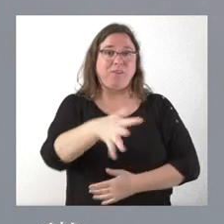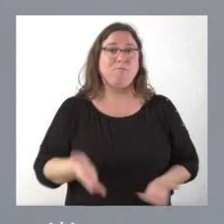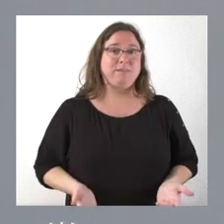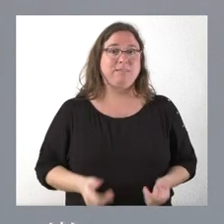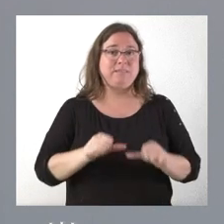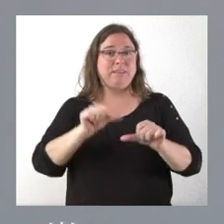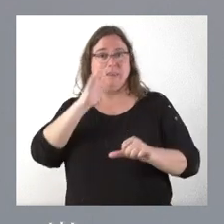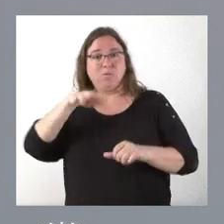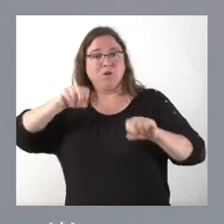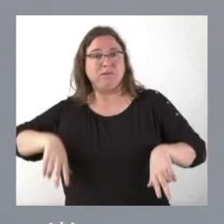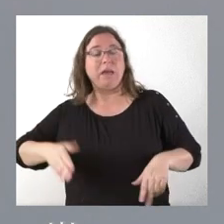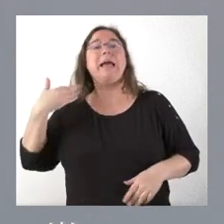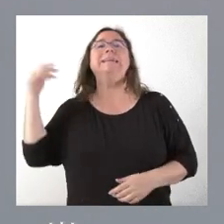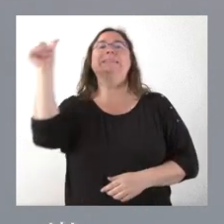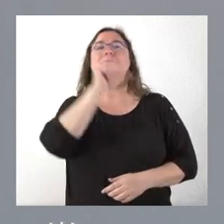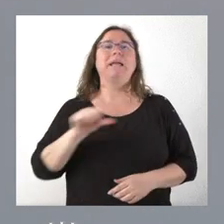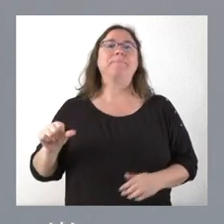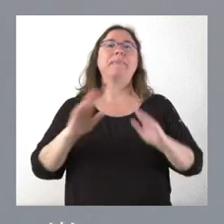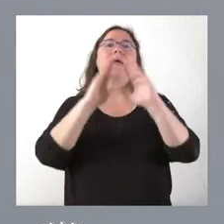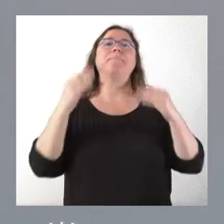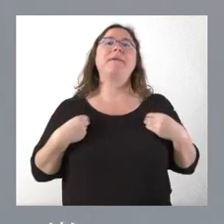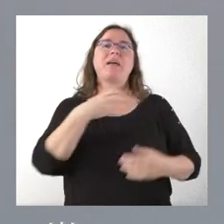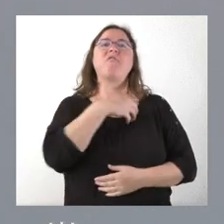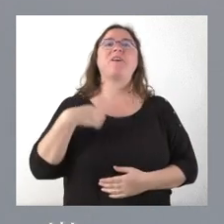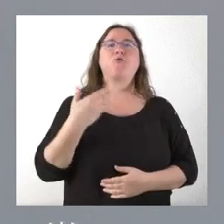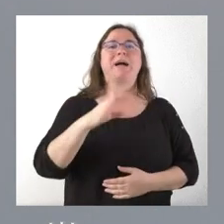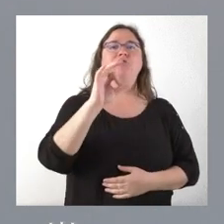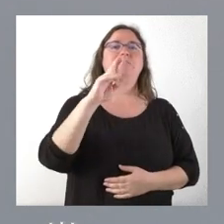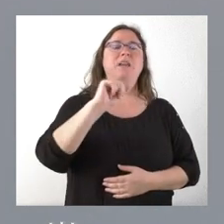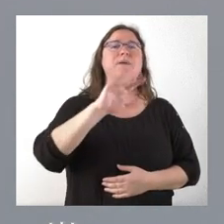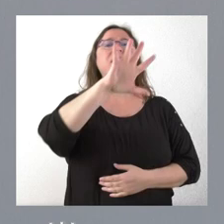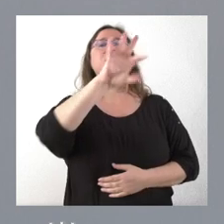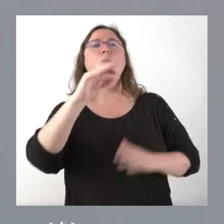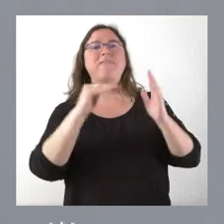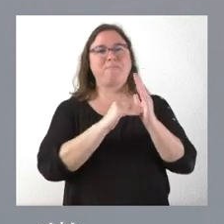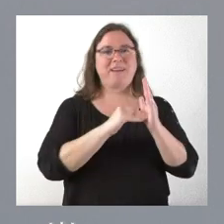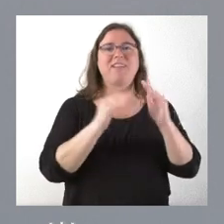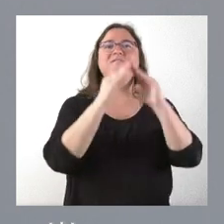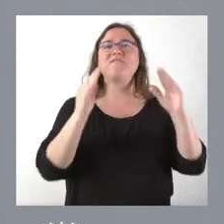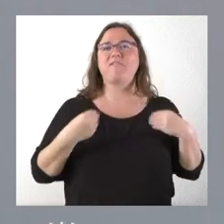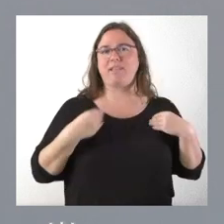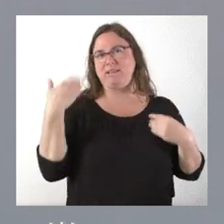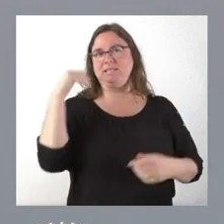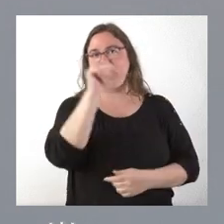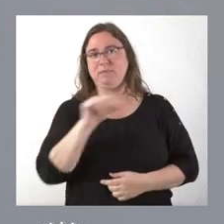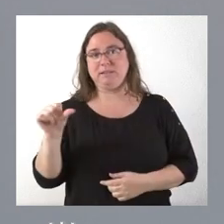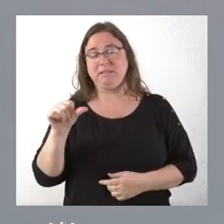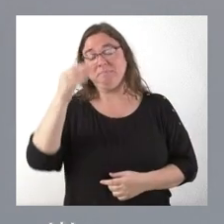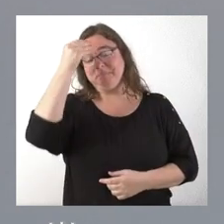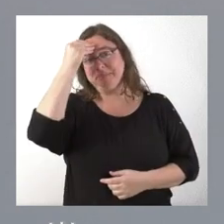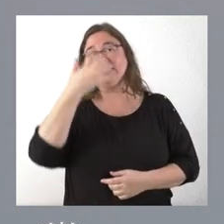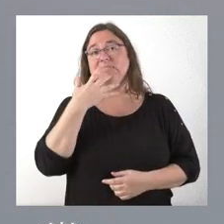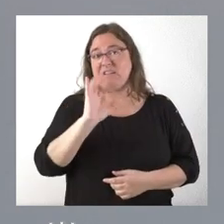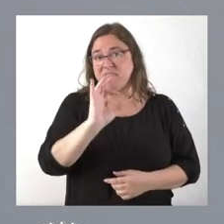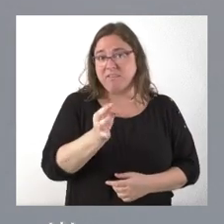semana pasada el debate era las viviendas del Sareb. Eran 50.000 viviendas del Sareb. Yo creo que si es verdad eso de las viviendas del